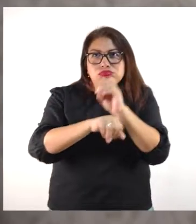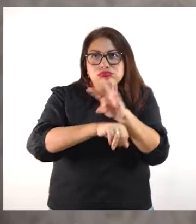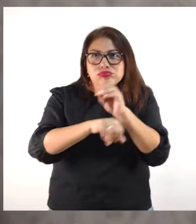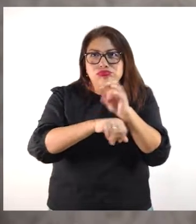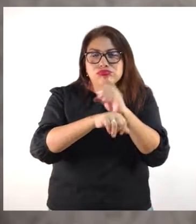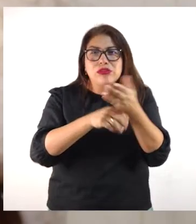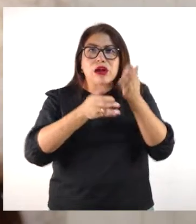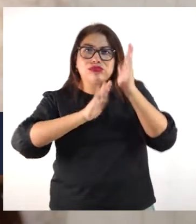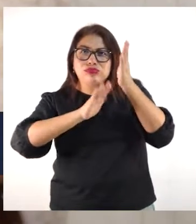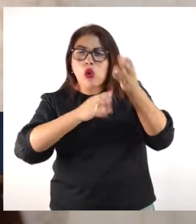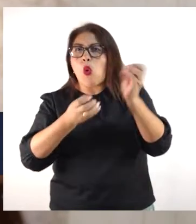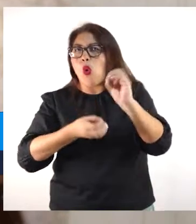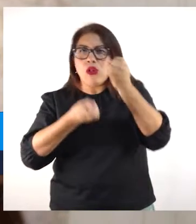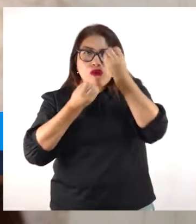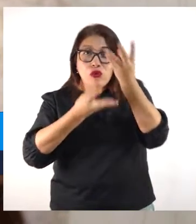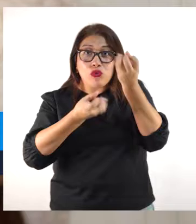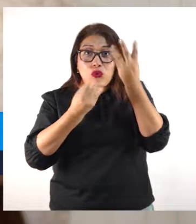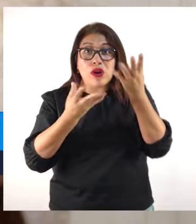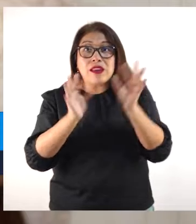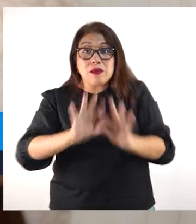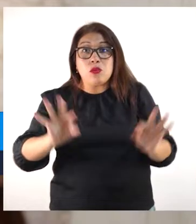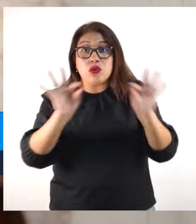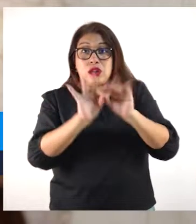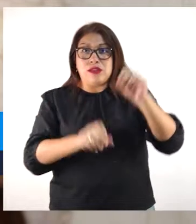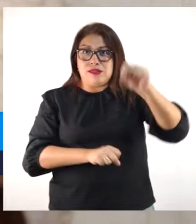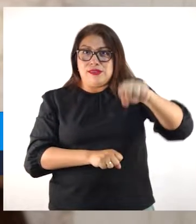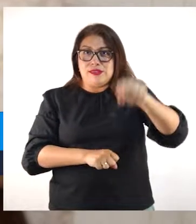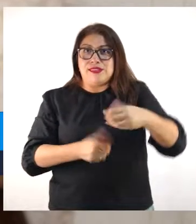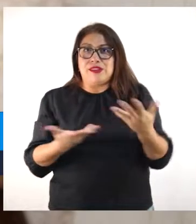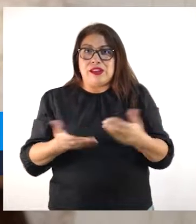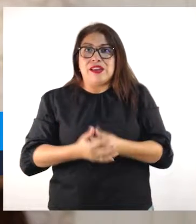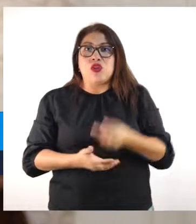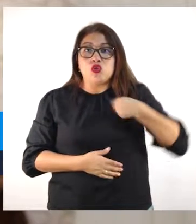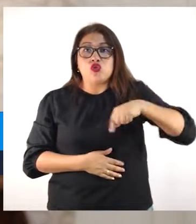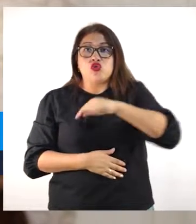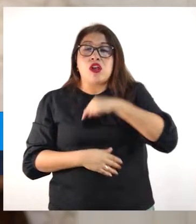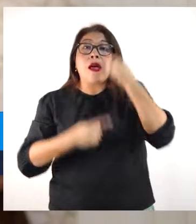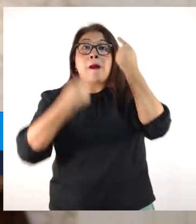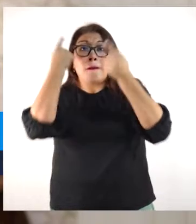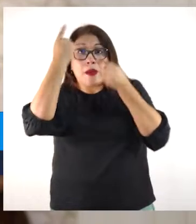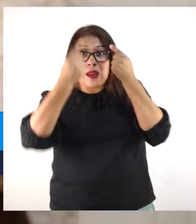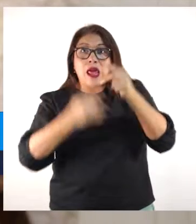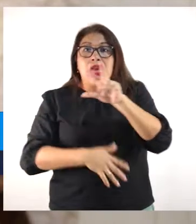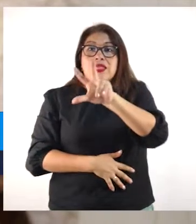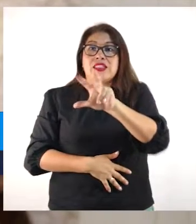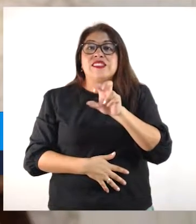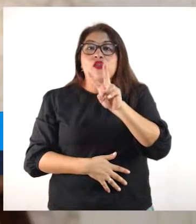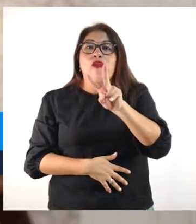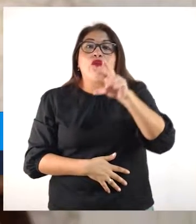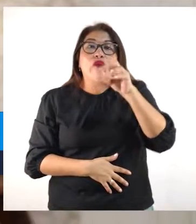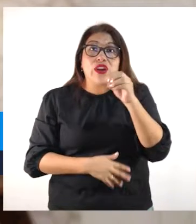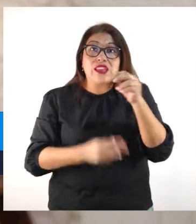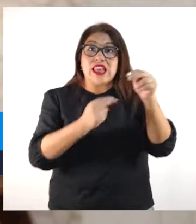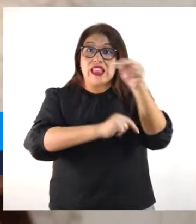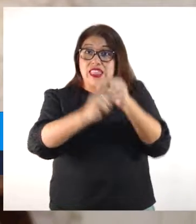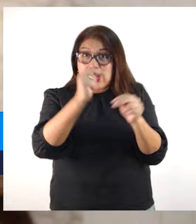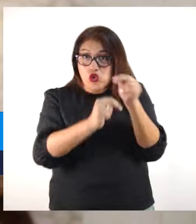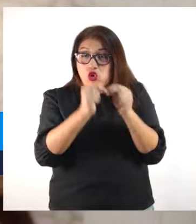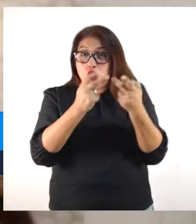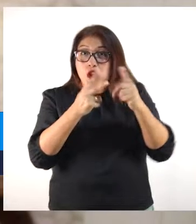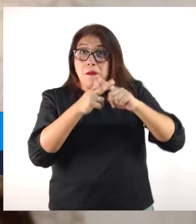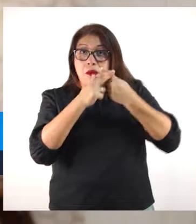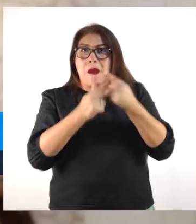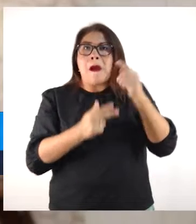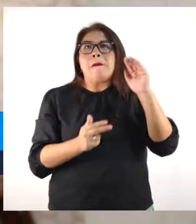importante, doctora. Sí, nosotros esta vez pensamos llegar a 320 emprendimientos. Parece